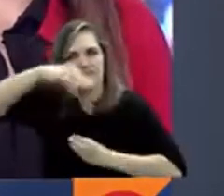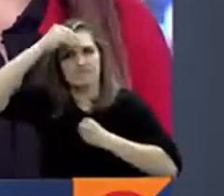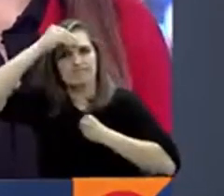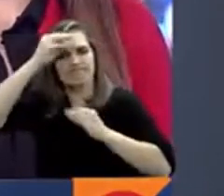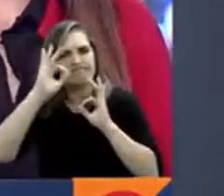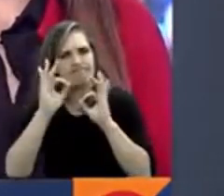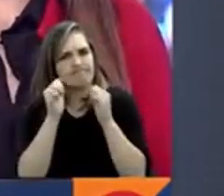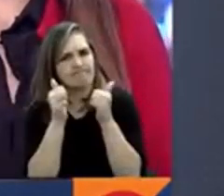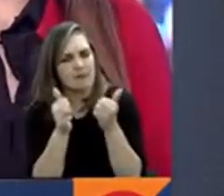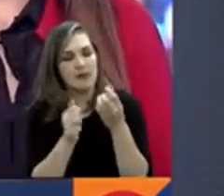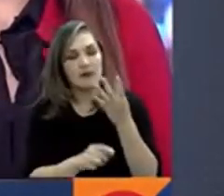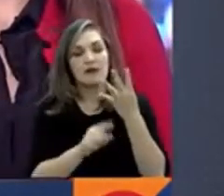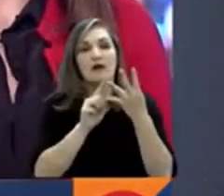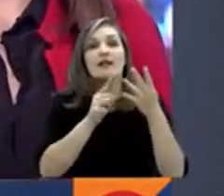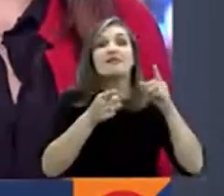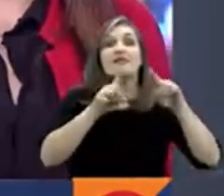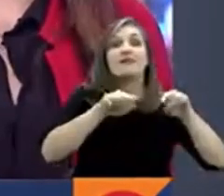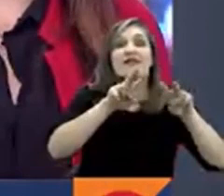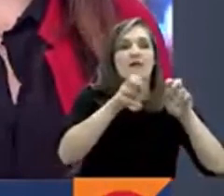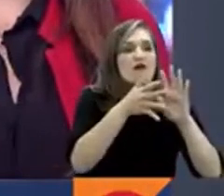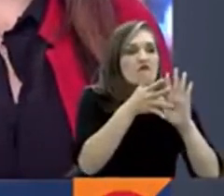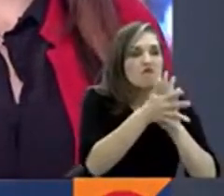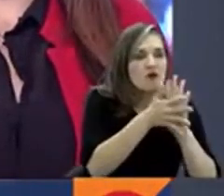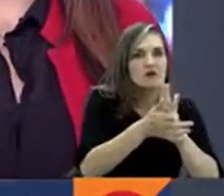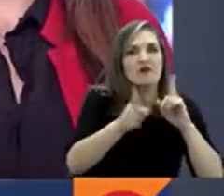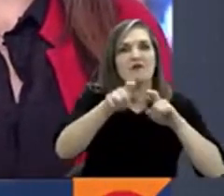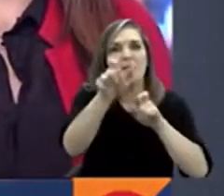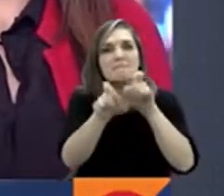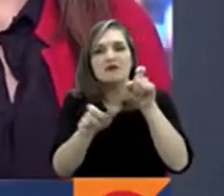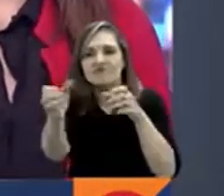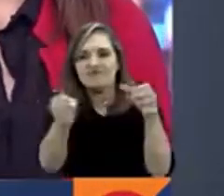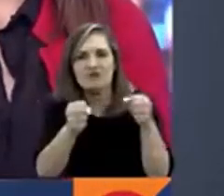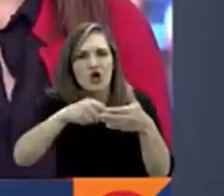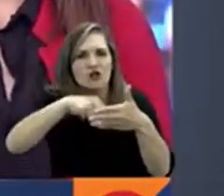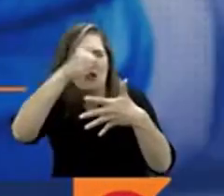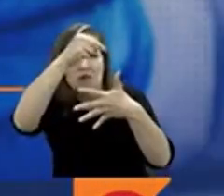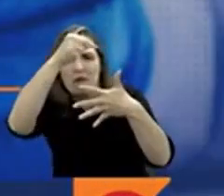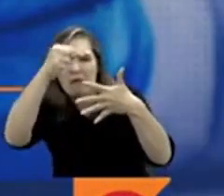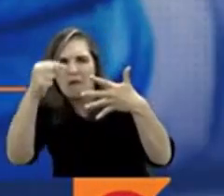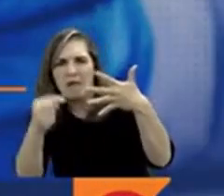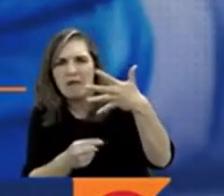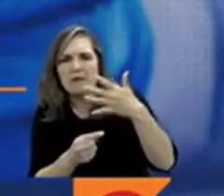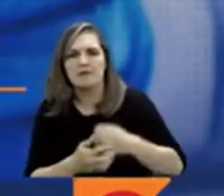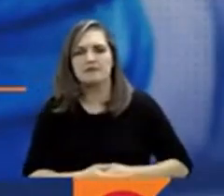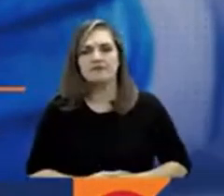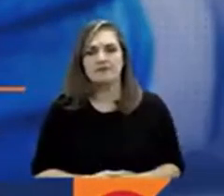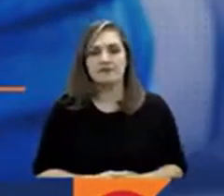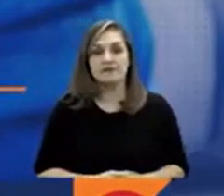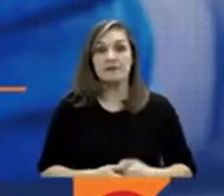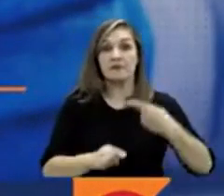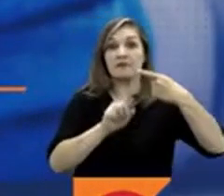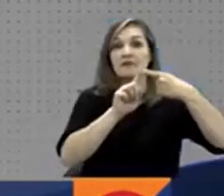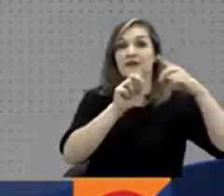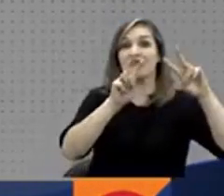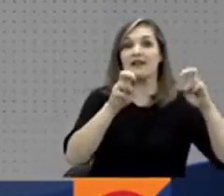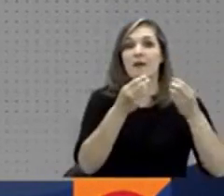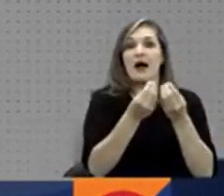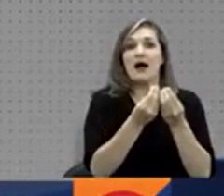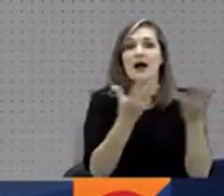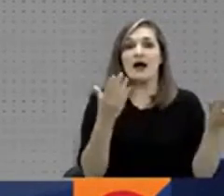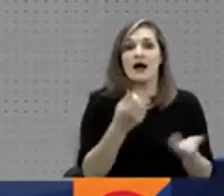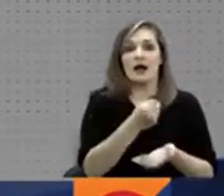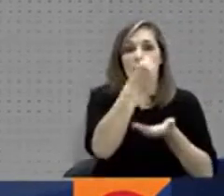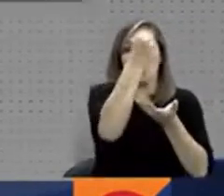la creación de un sistema público de información y la atención primaria en salud. Recursos públicos de salud. El